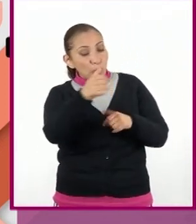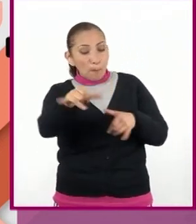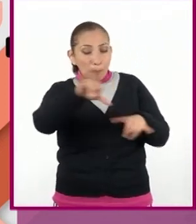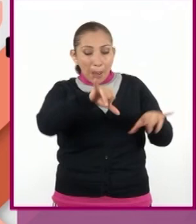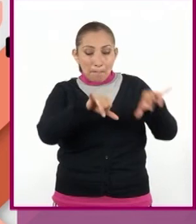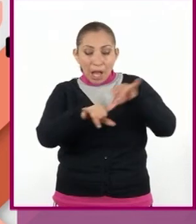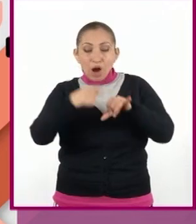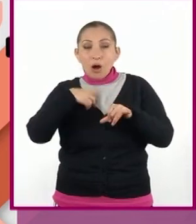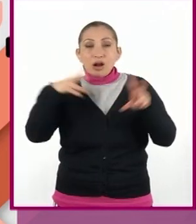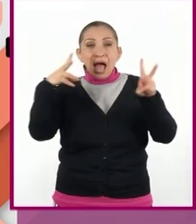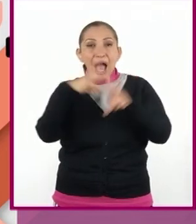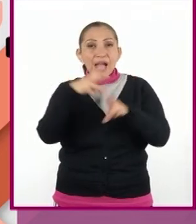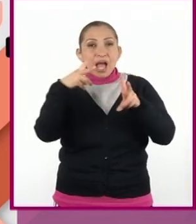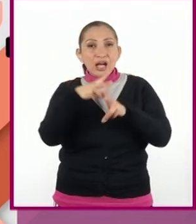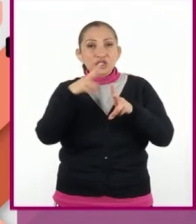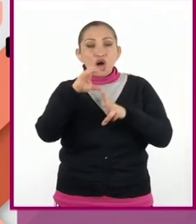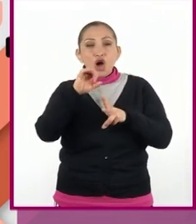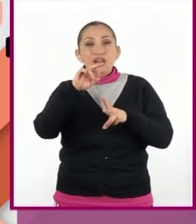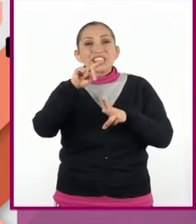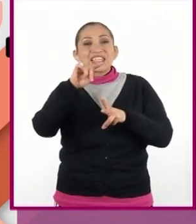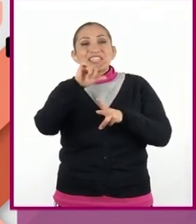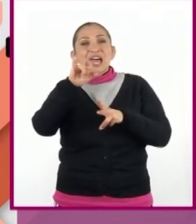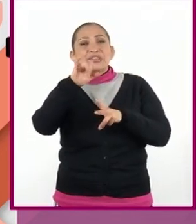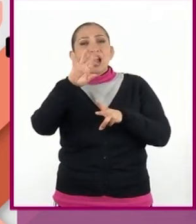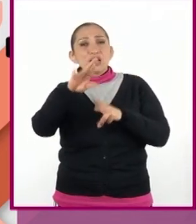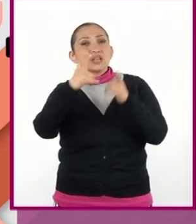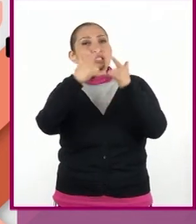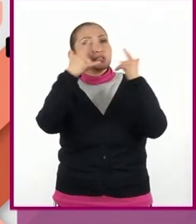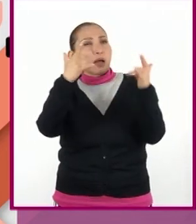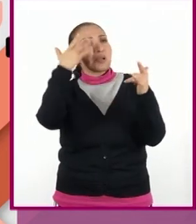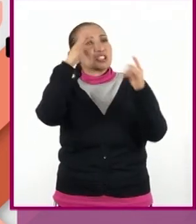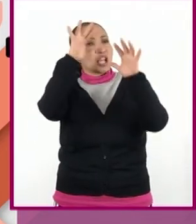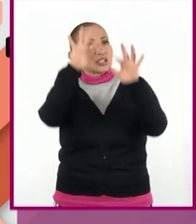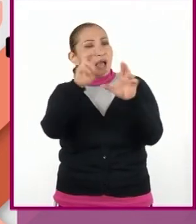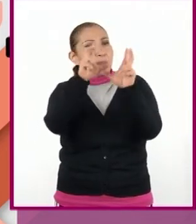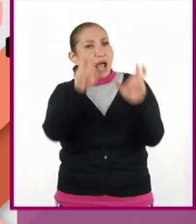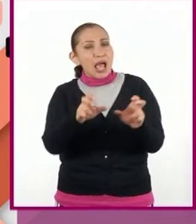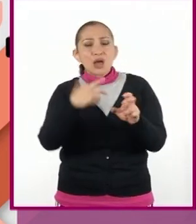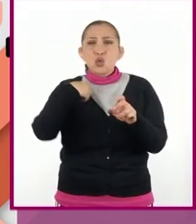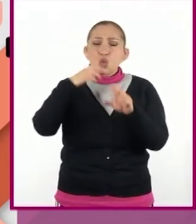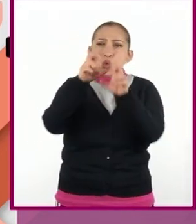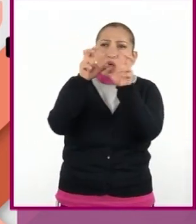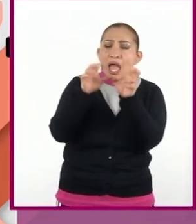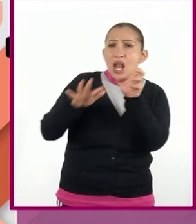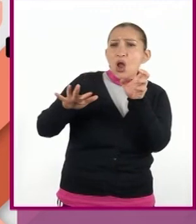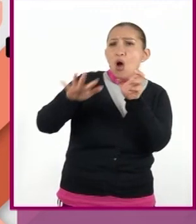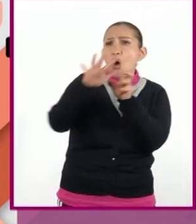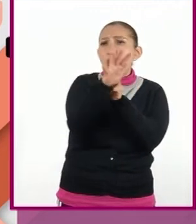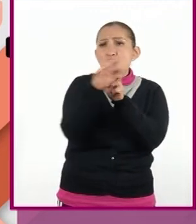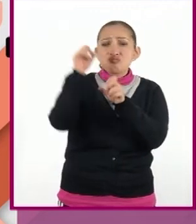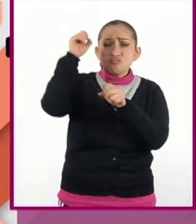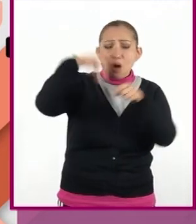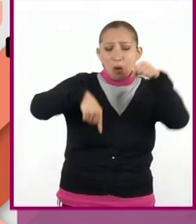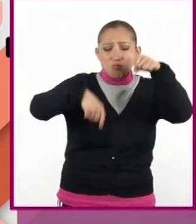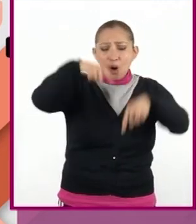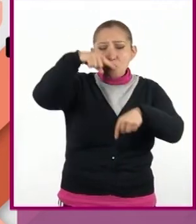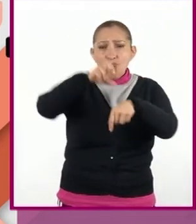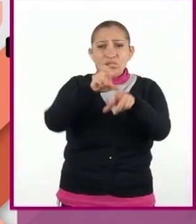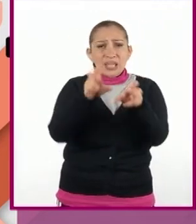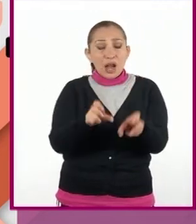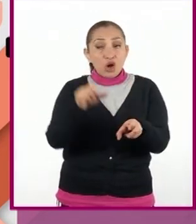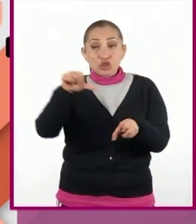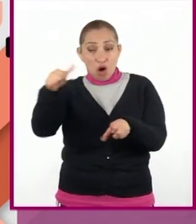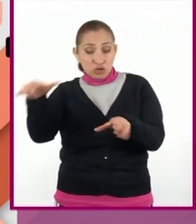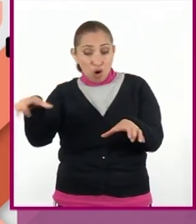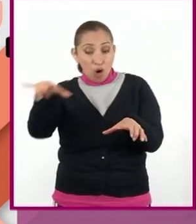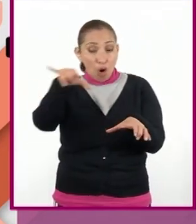más, con vientos cordillaranos, que saben de historias de nieves, glaciares y del juguetón granizo. Y además, este